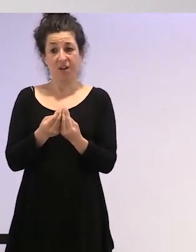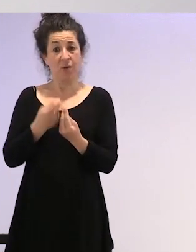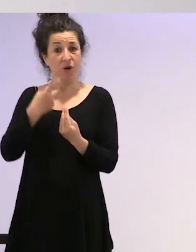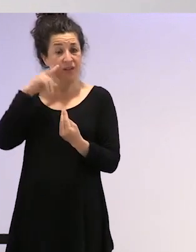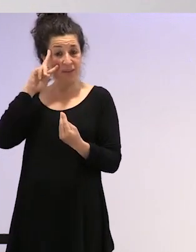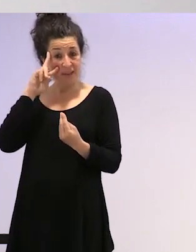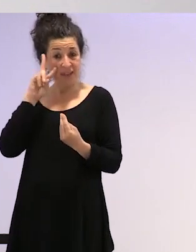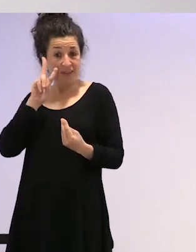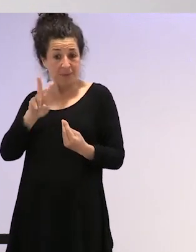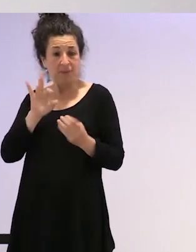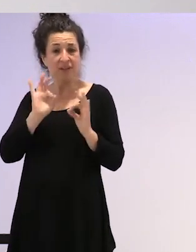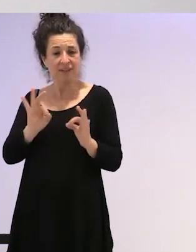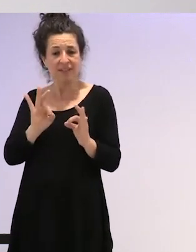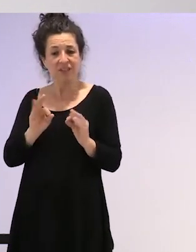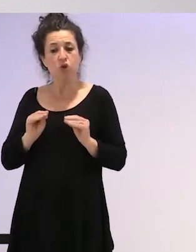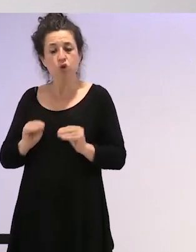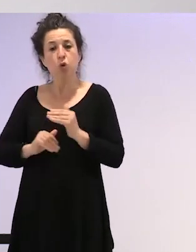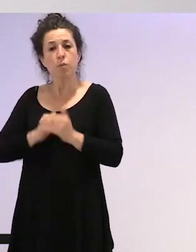riendas de su proceso.